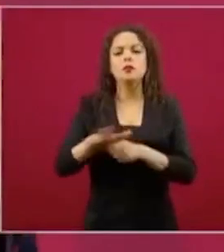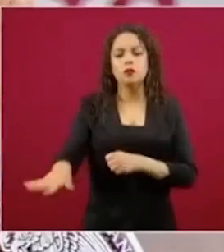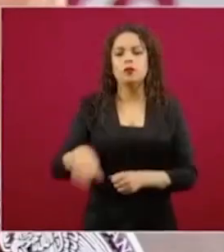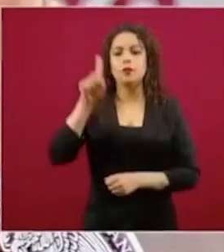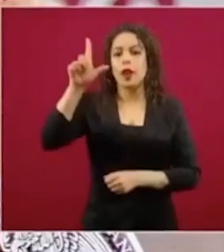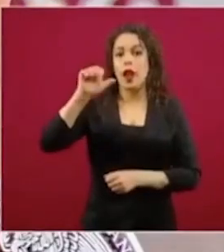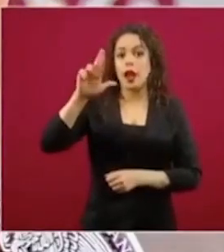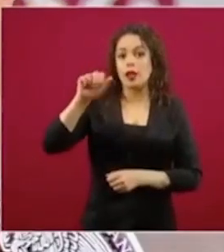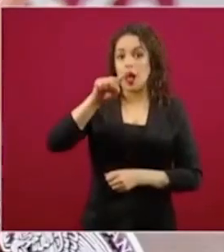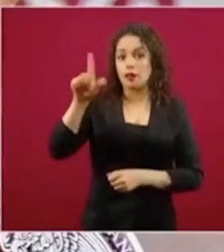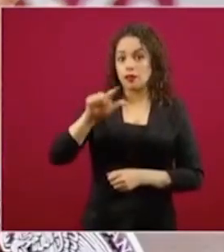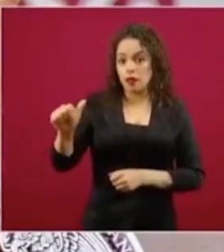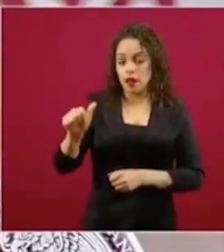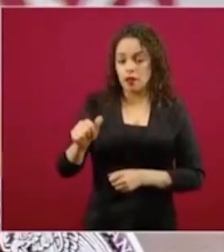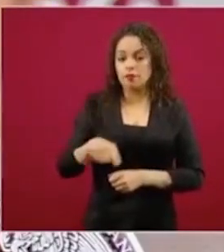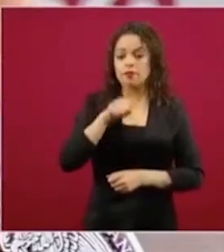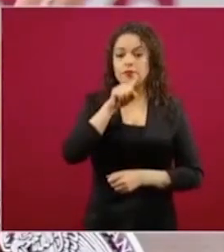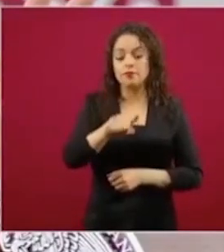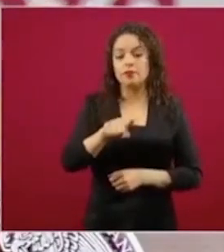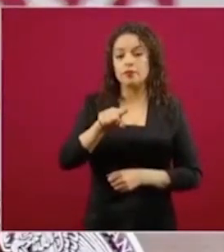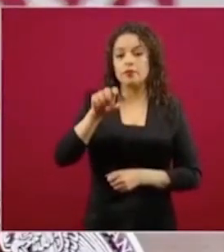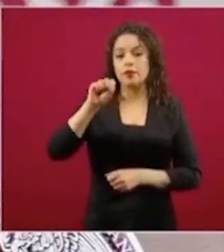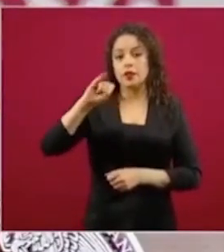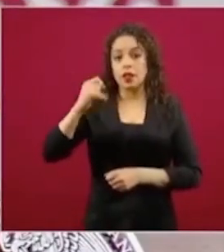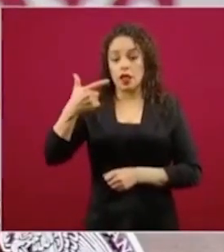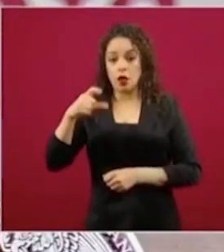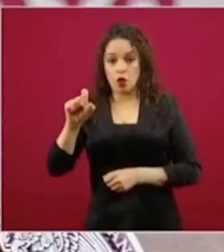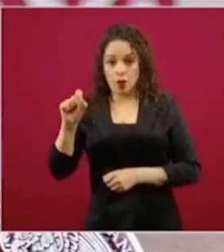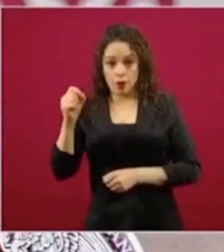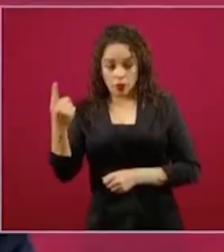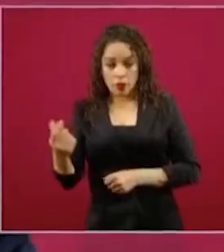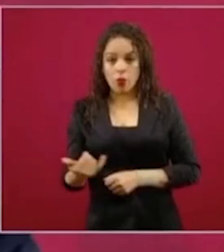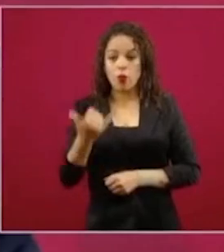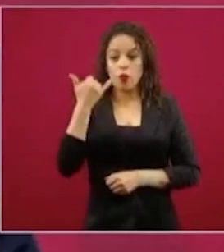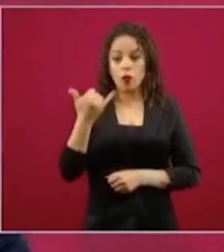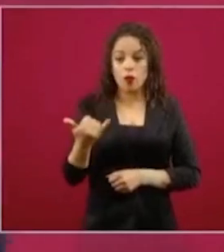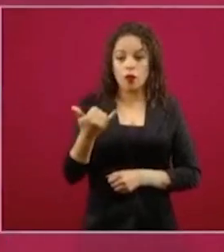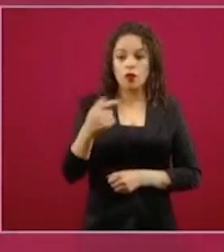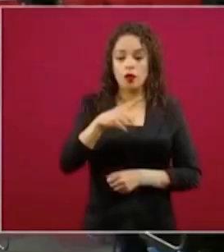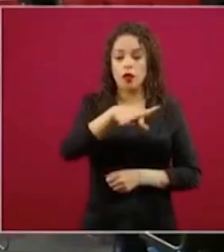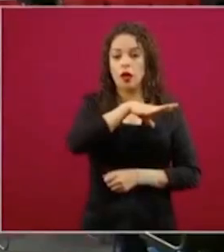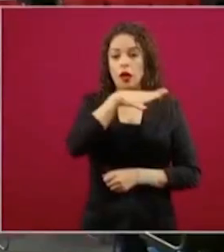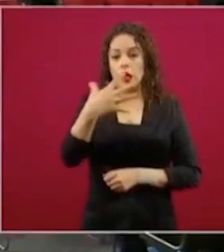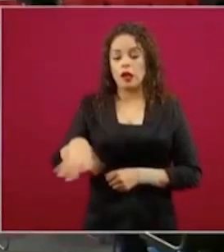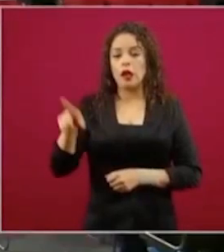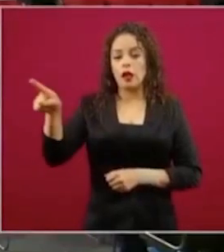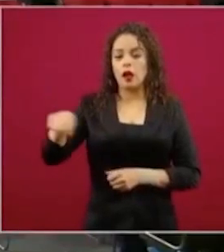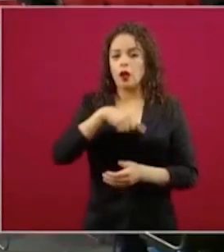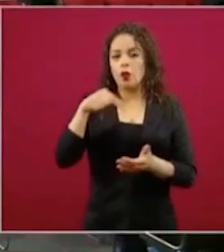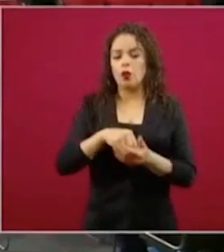Raza, del Centro Médico Nacional Siglo XXI y del Hospital General de Zona de Tlatelolco.